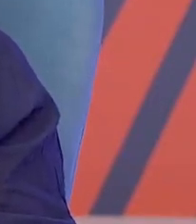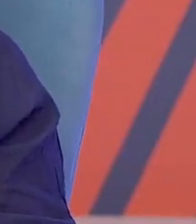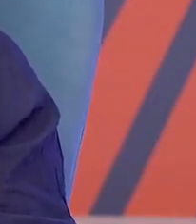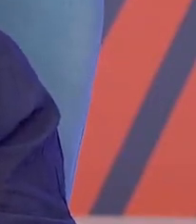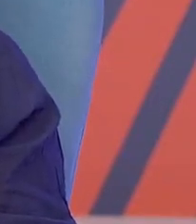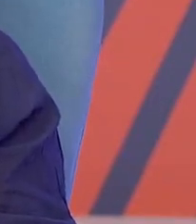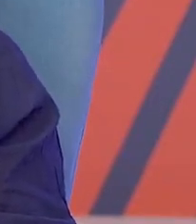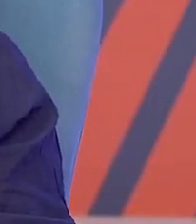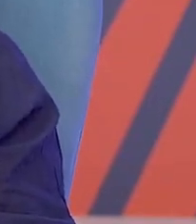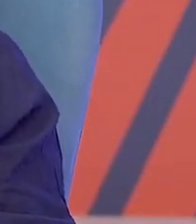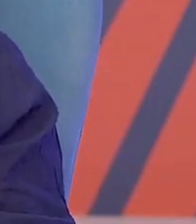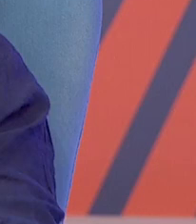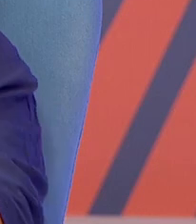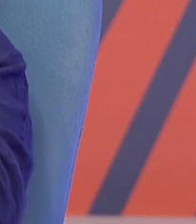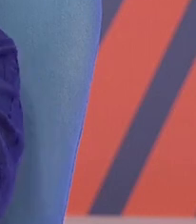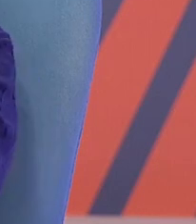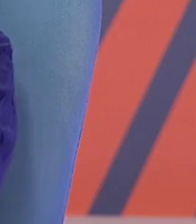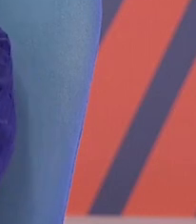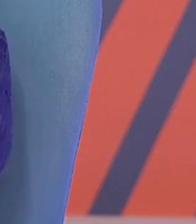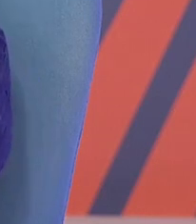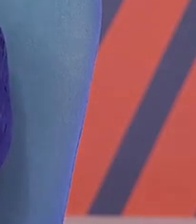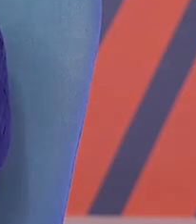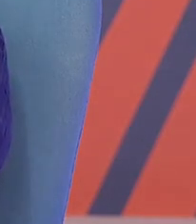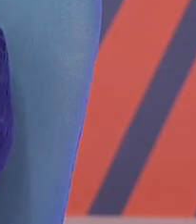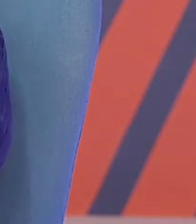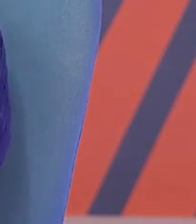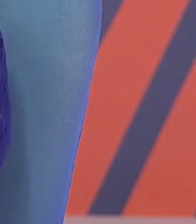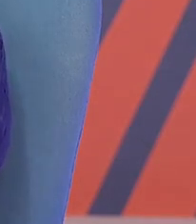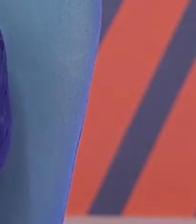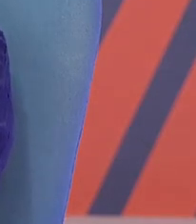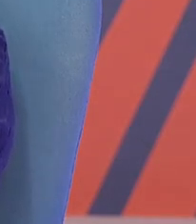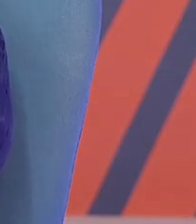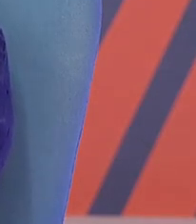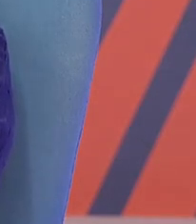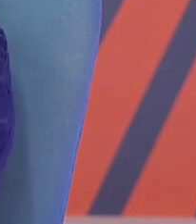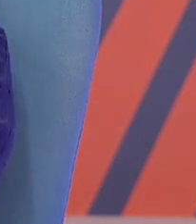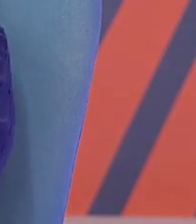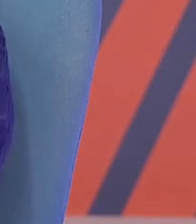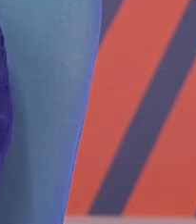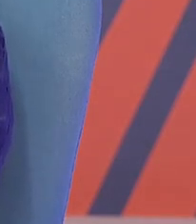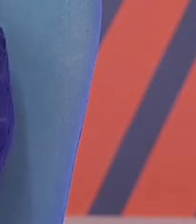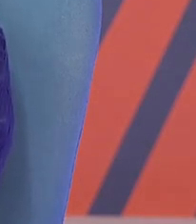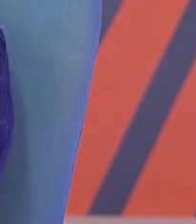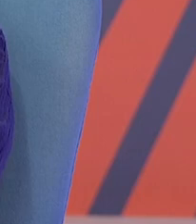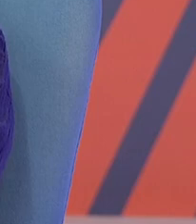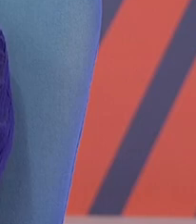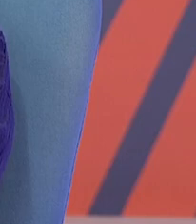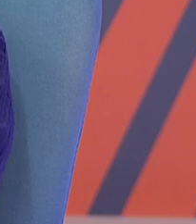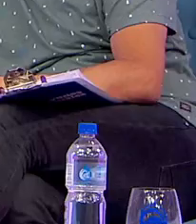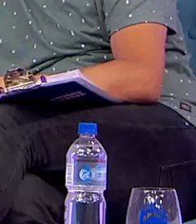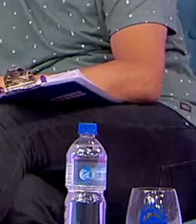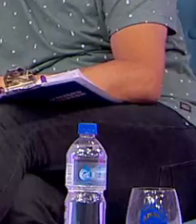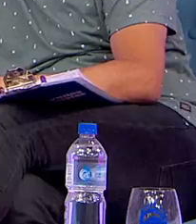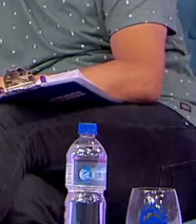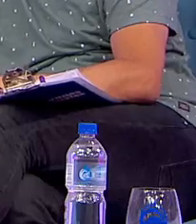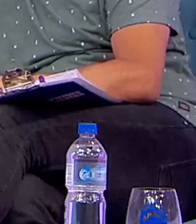con nosotros. Impulsora del Premio Destacado, muchísimas gracias. Qué maravilla. Felicitaciones. Siempre decimos